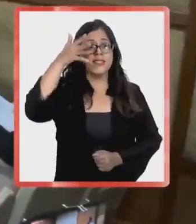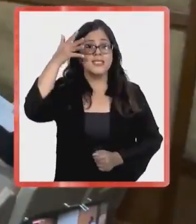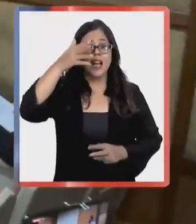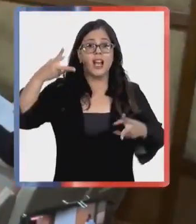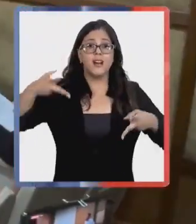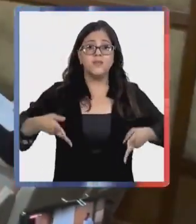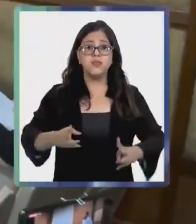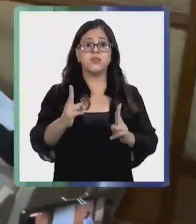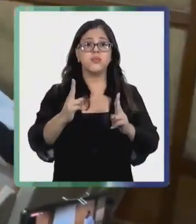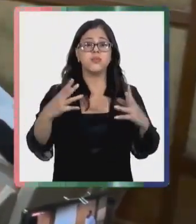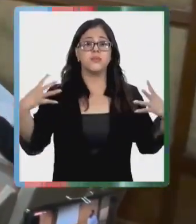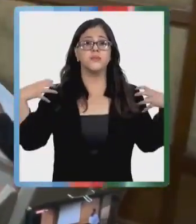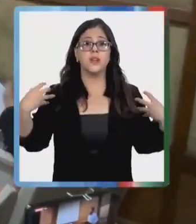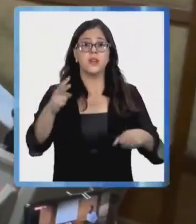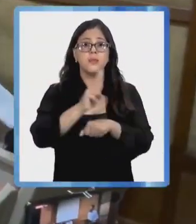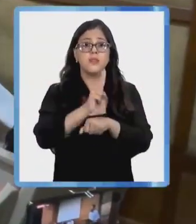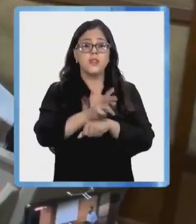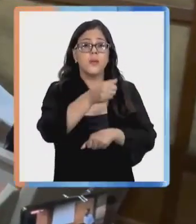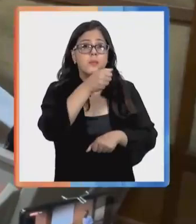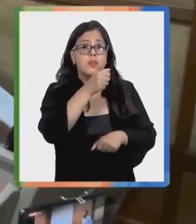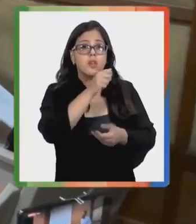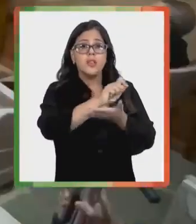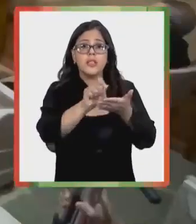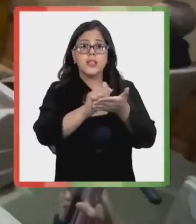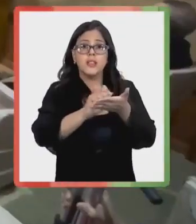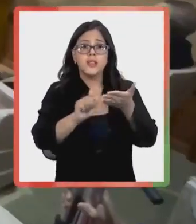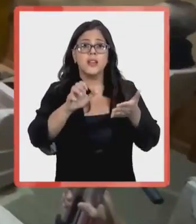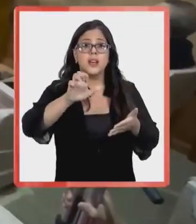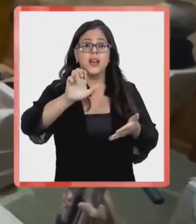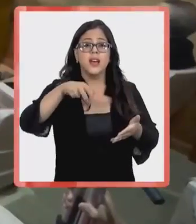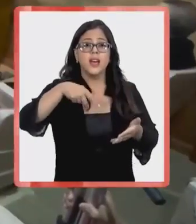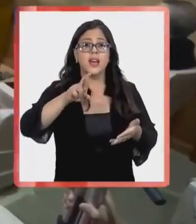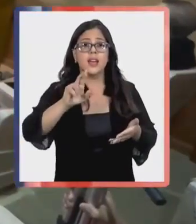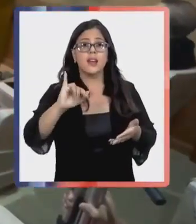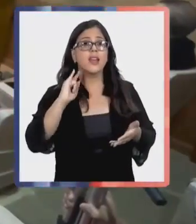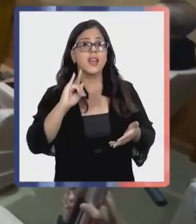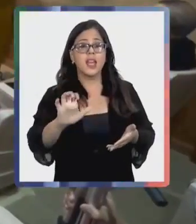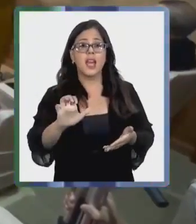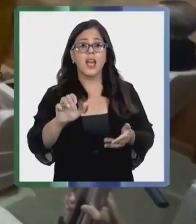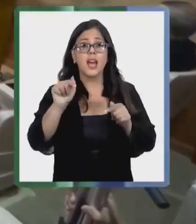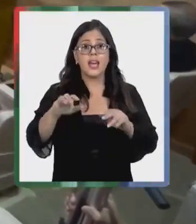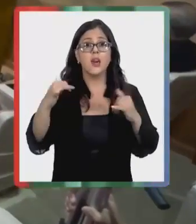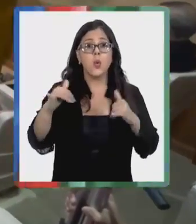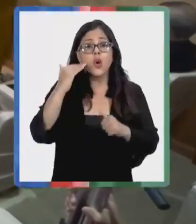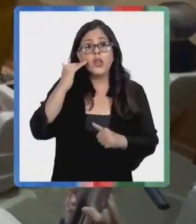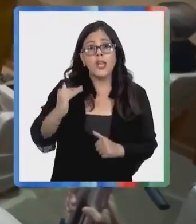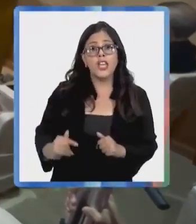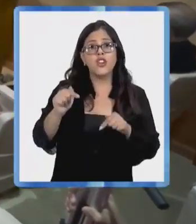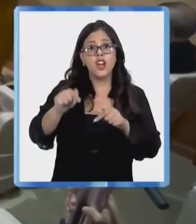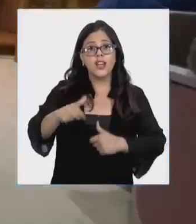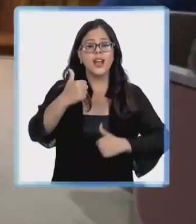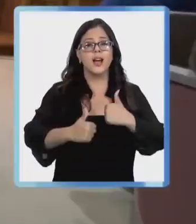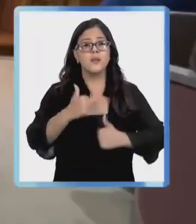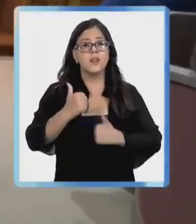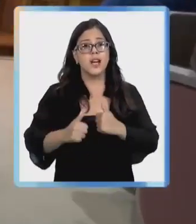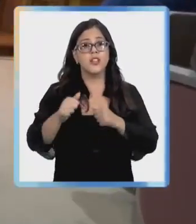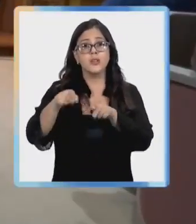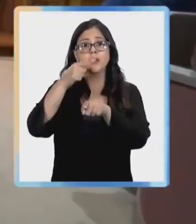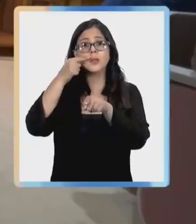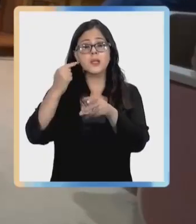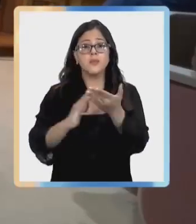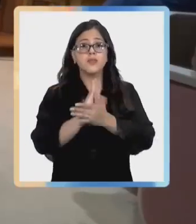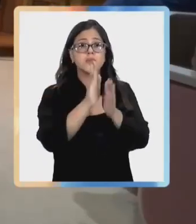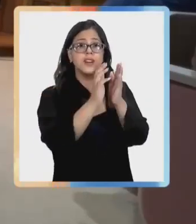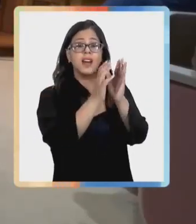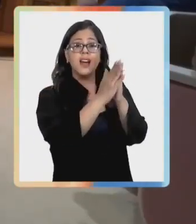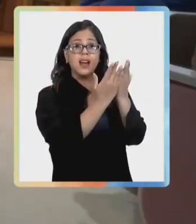charla inaugural estuvo a cargo del profesor periodista y escritor Enrique Corbetto, quien jugó de niño en el campeonato y el que